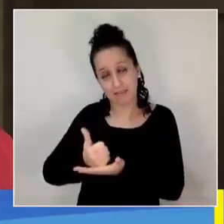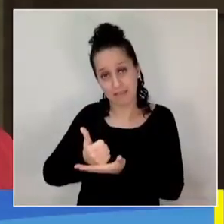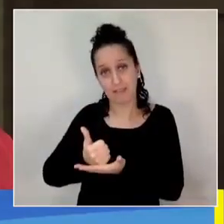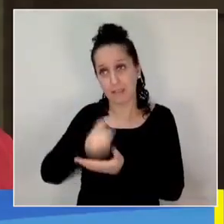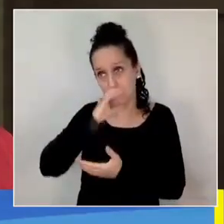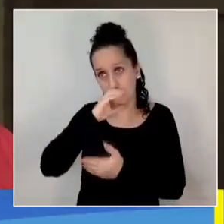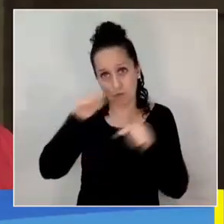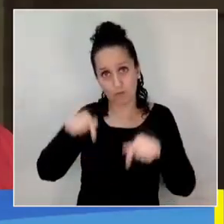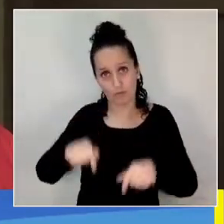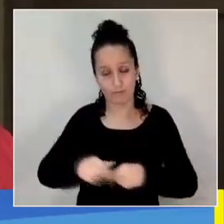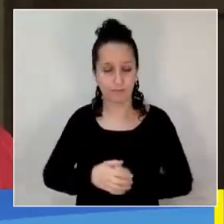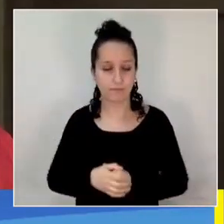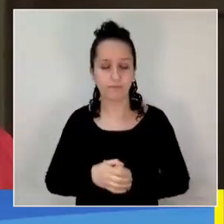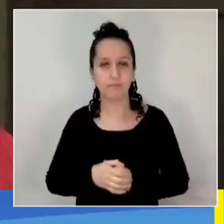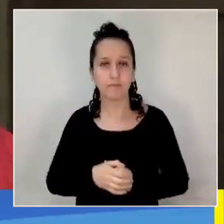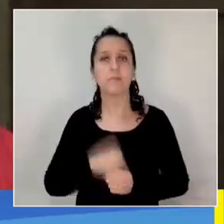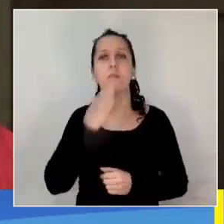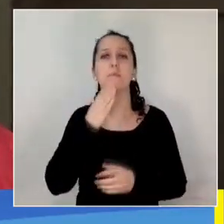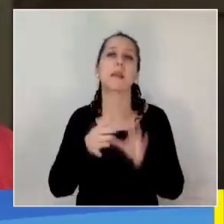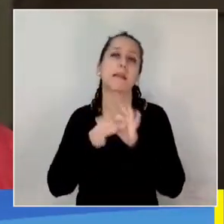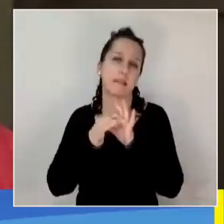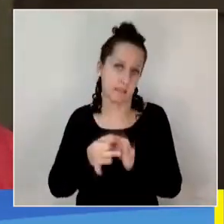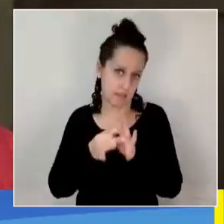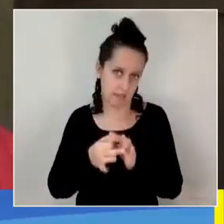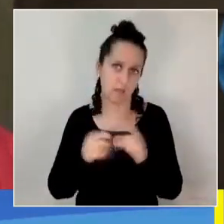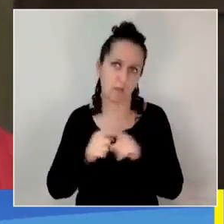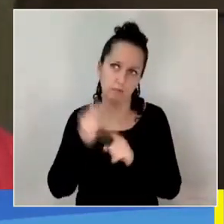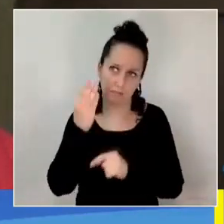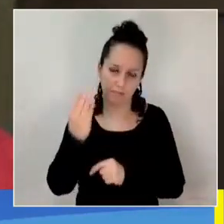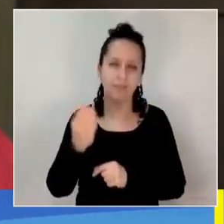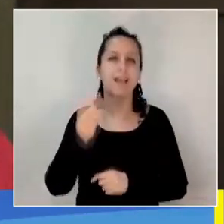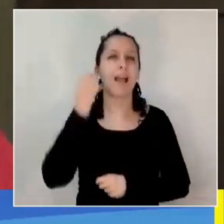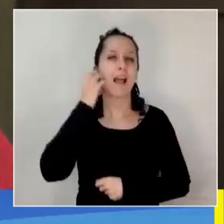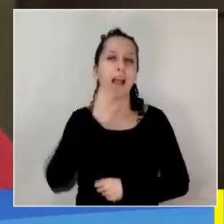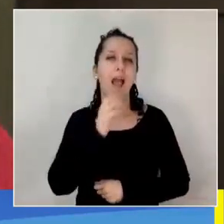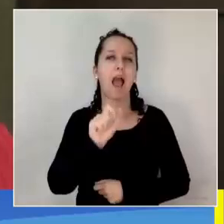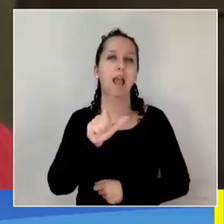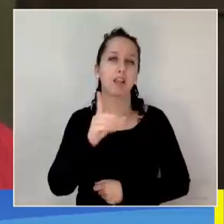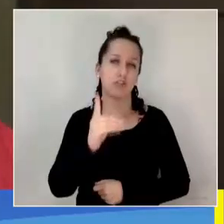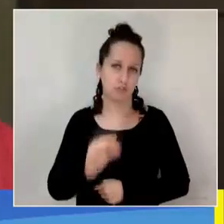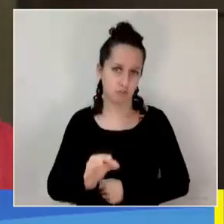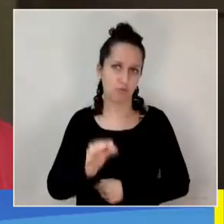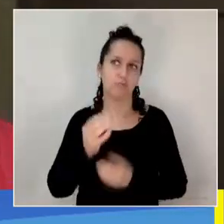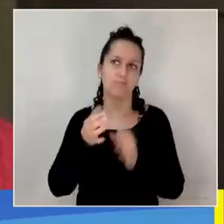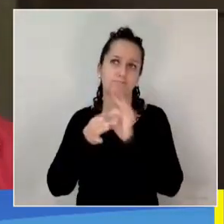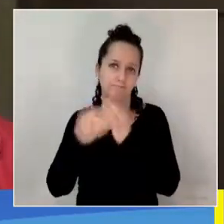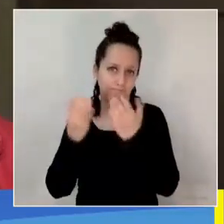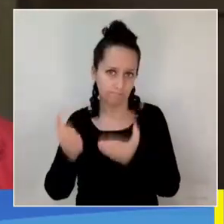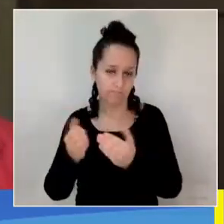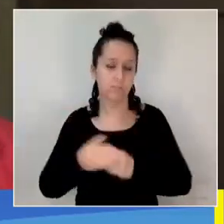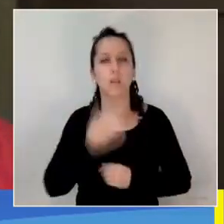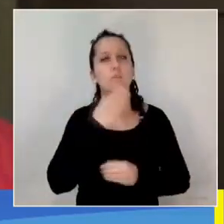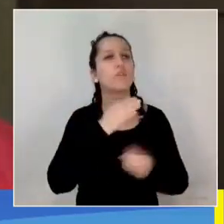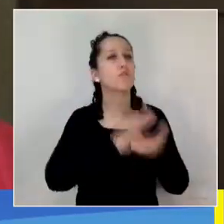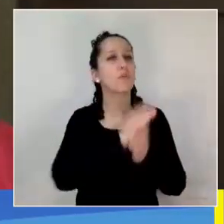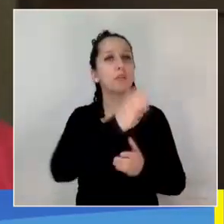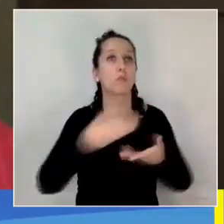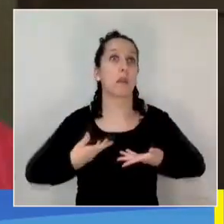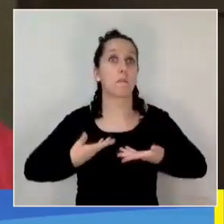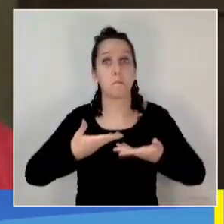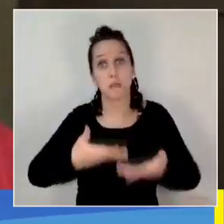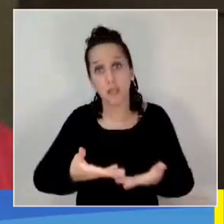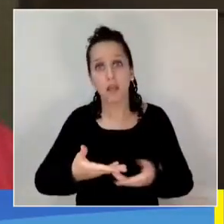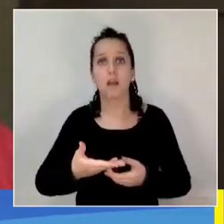ciudad, y también le doy las gracias al señor Aldo Mardones y a todas las personas que me han invitado.